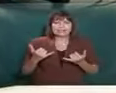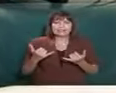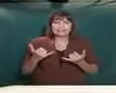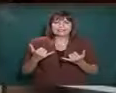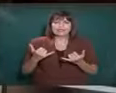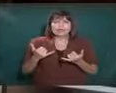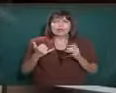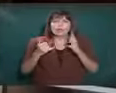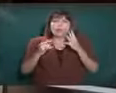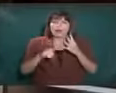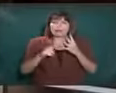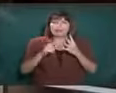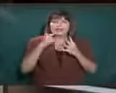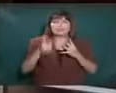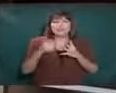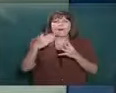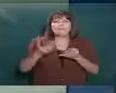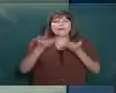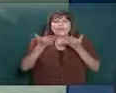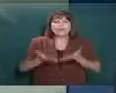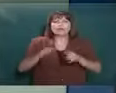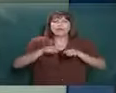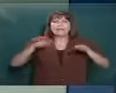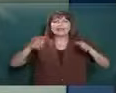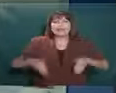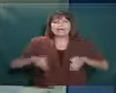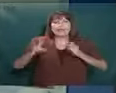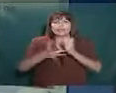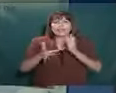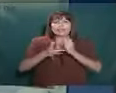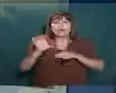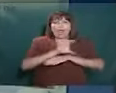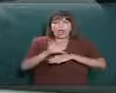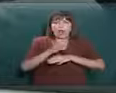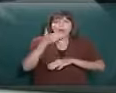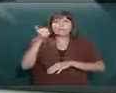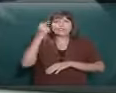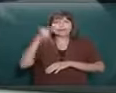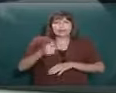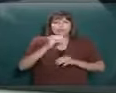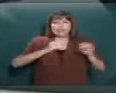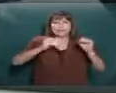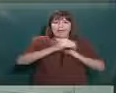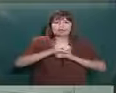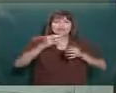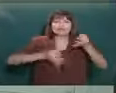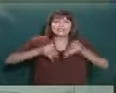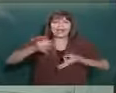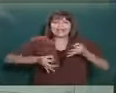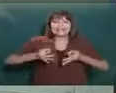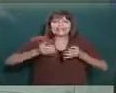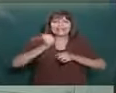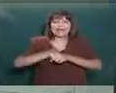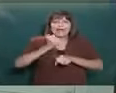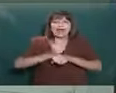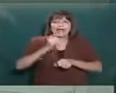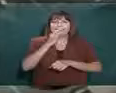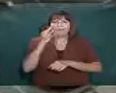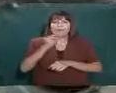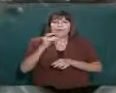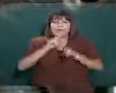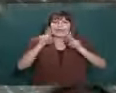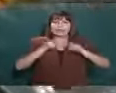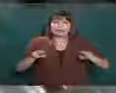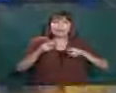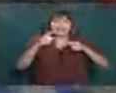Cuarto paso, proveer una plataforma tecnológica óptima a los despachos judiciales que trabajarán de